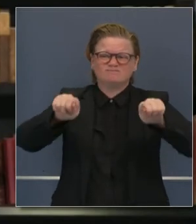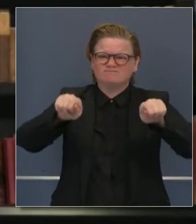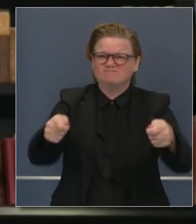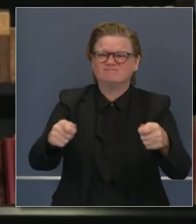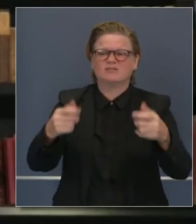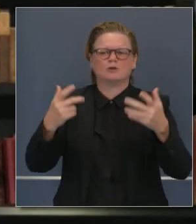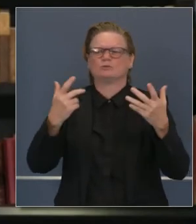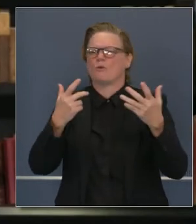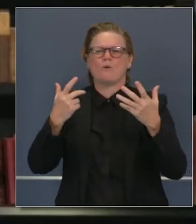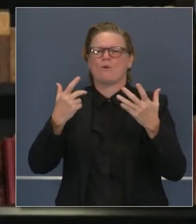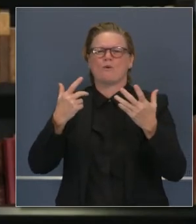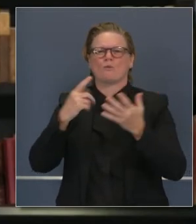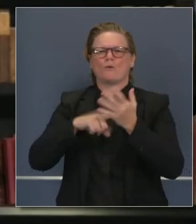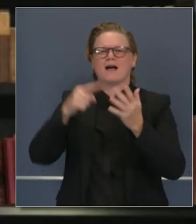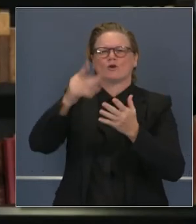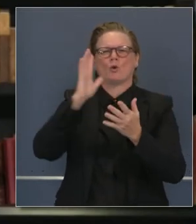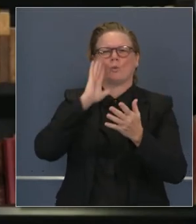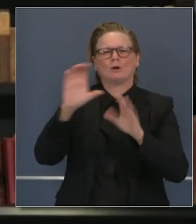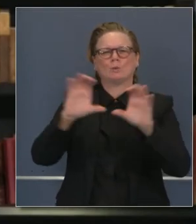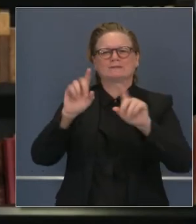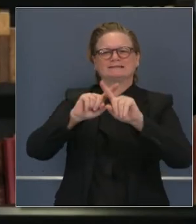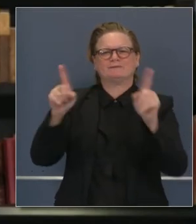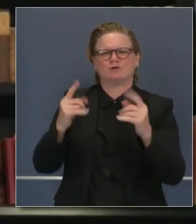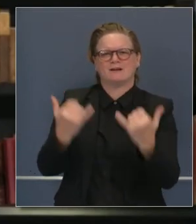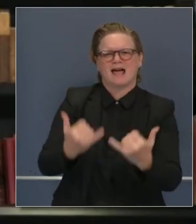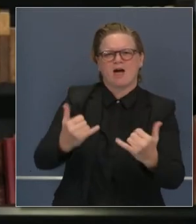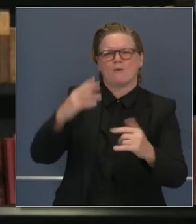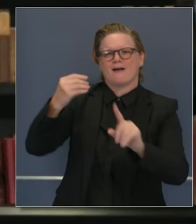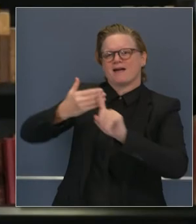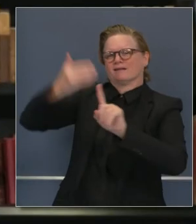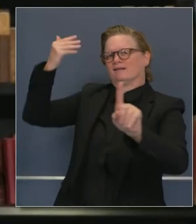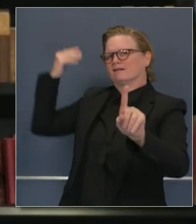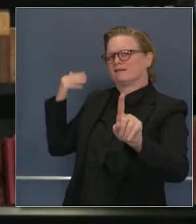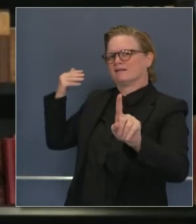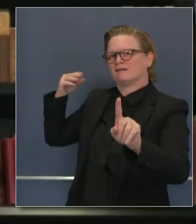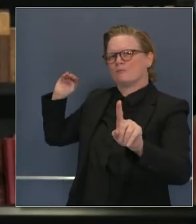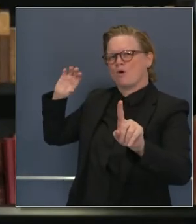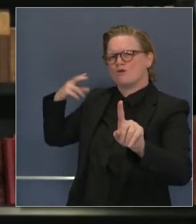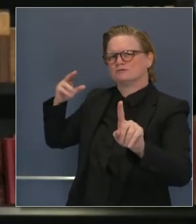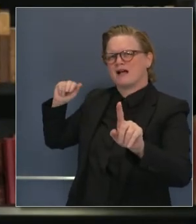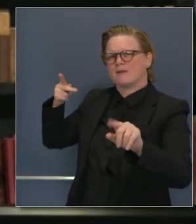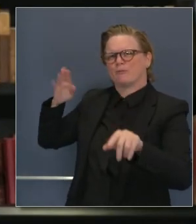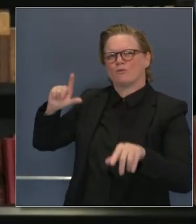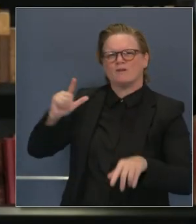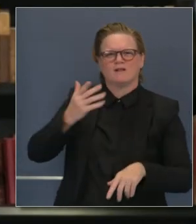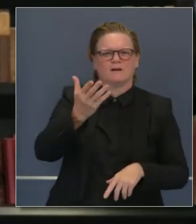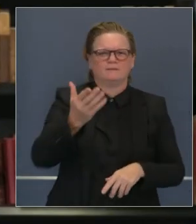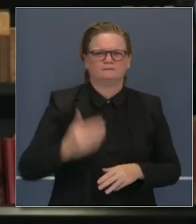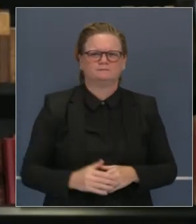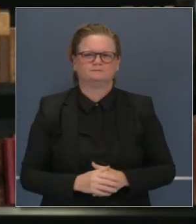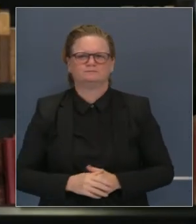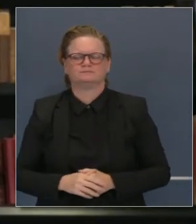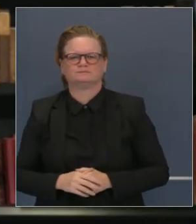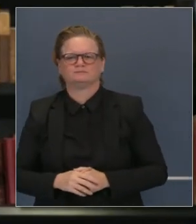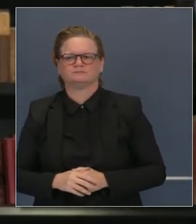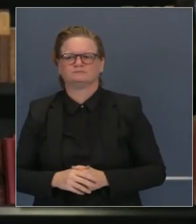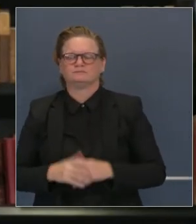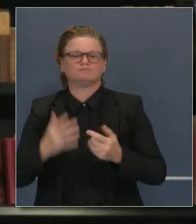restricciones. O sea, ¿qué es lo que se puede modificar o qué se puede limitar en este sentido?